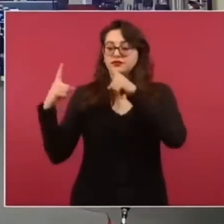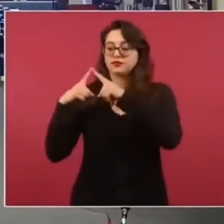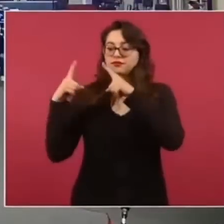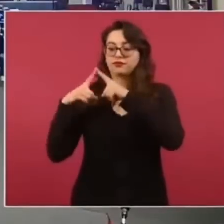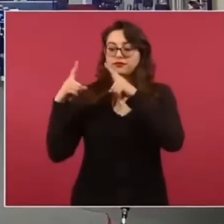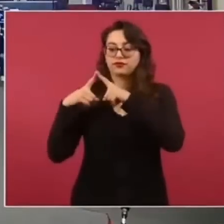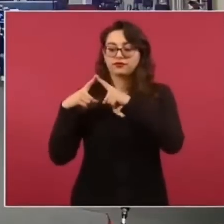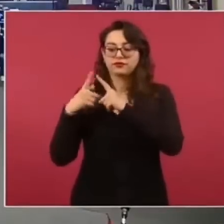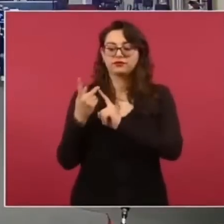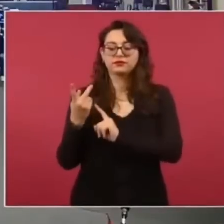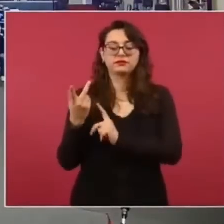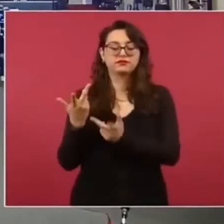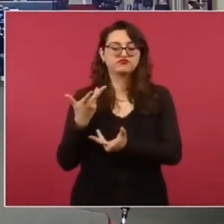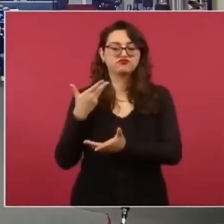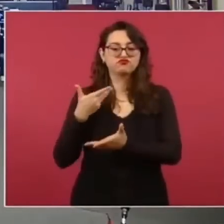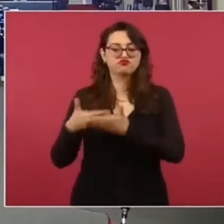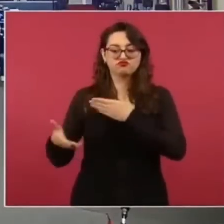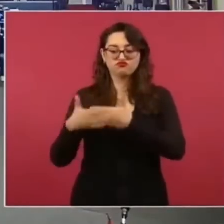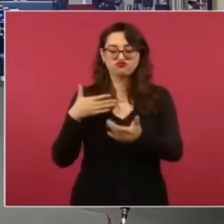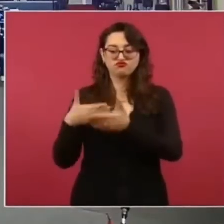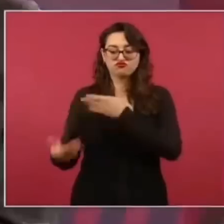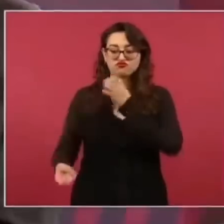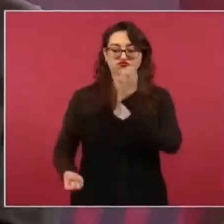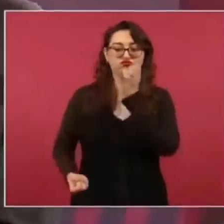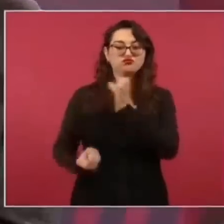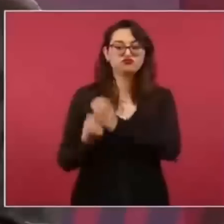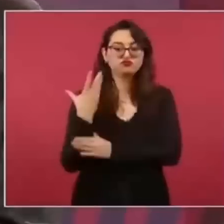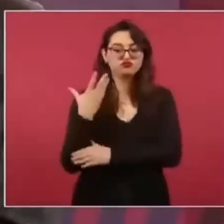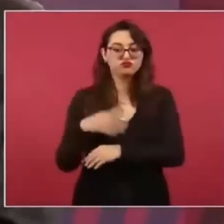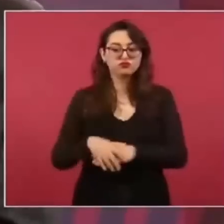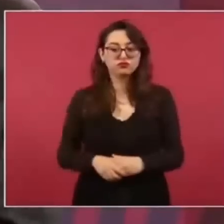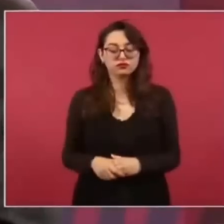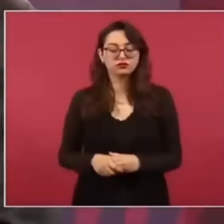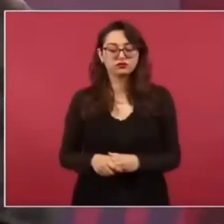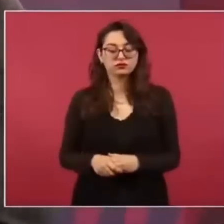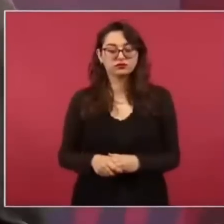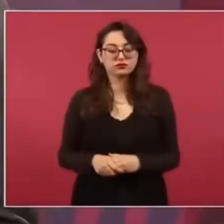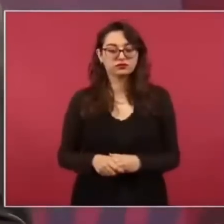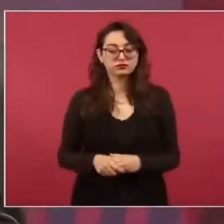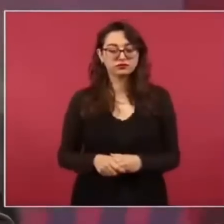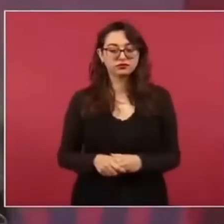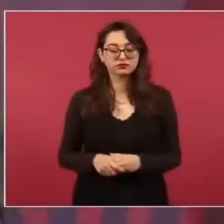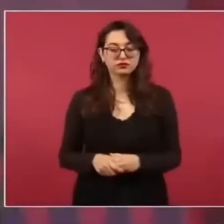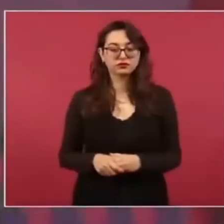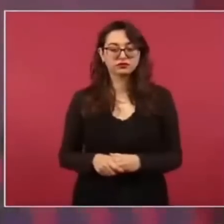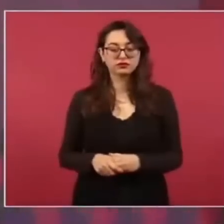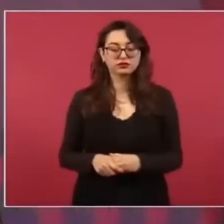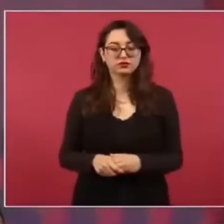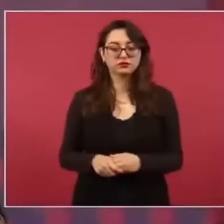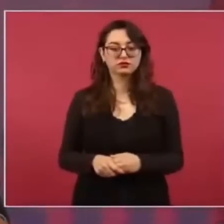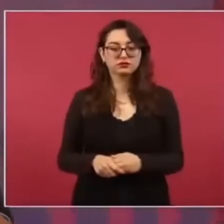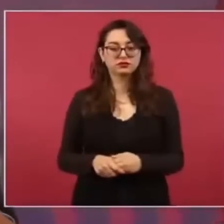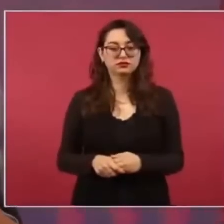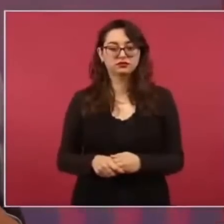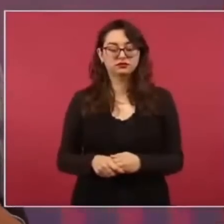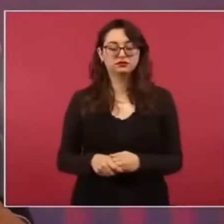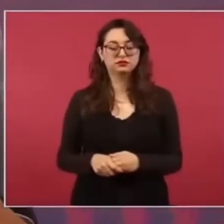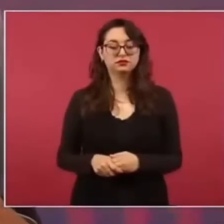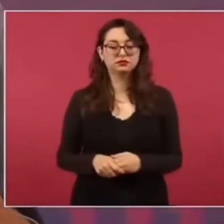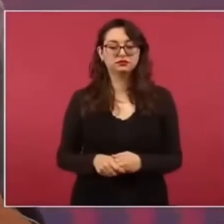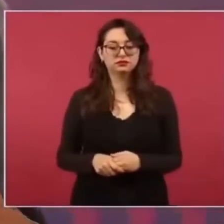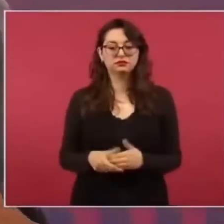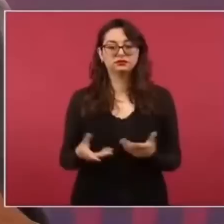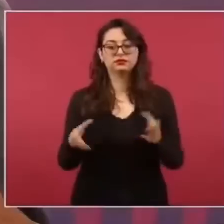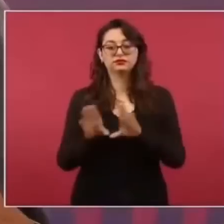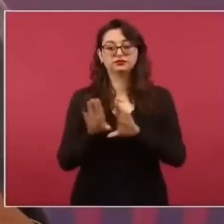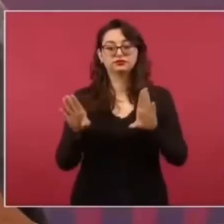sacerdotes, que se la pasan o se la pasaban, porque ahora ya ni es, en